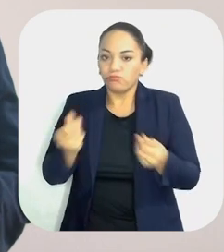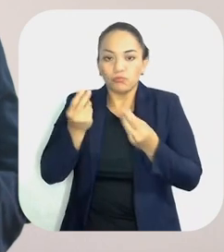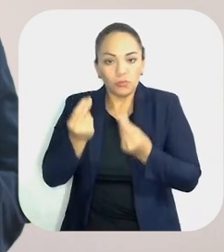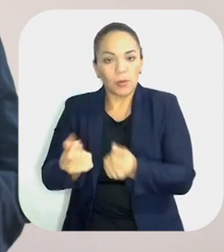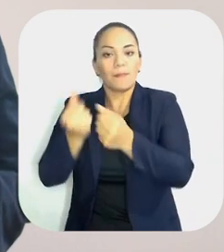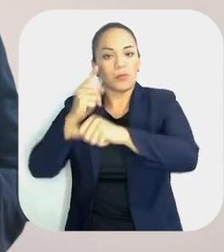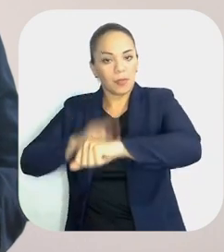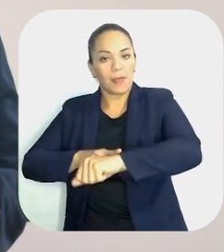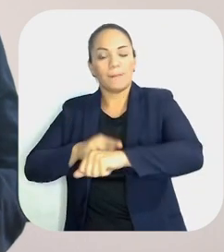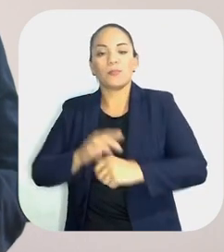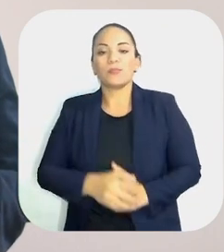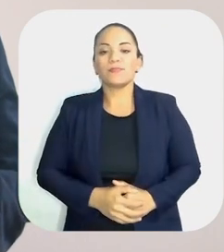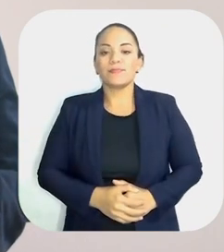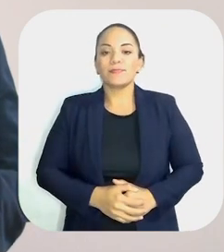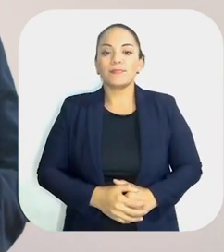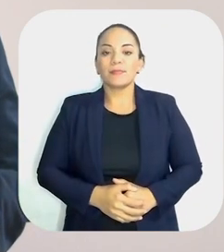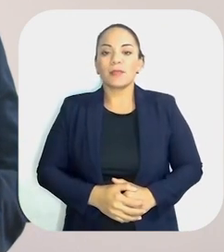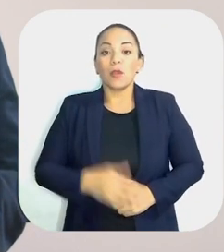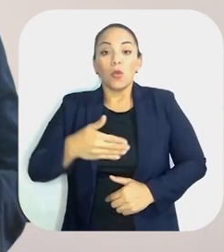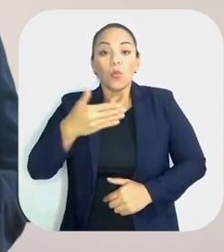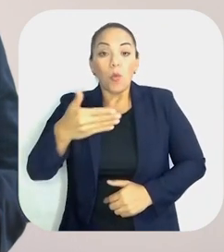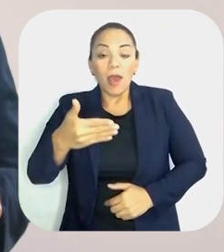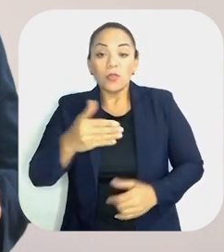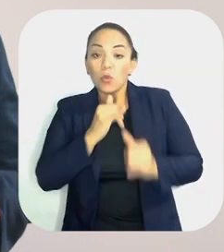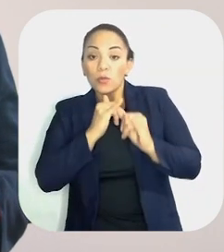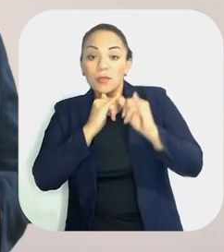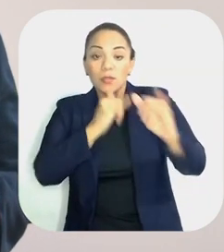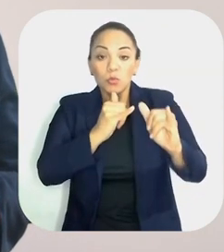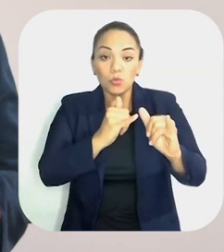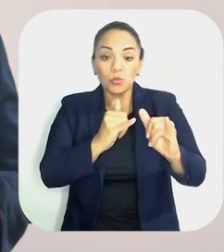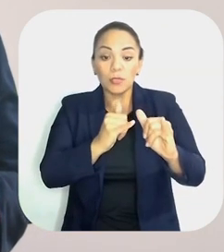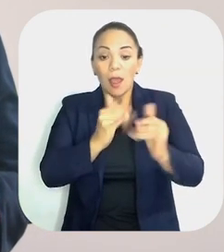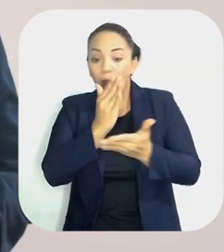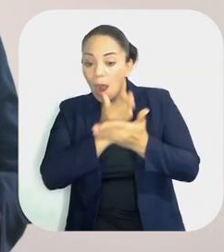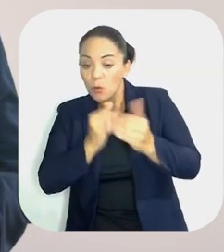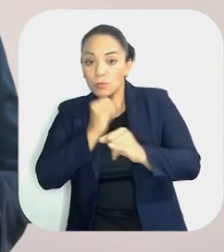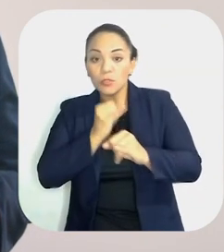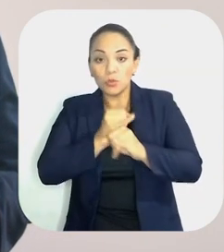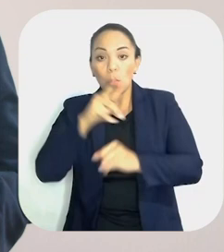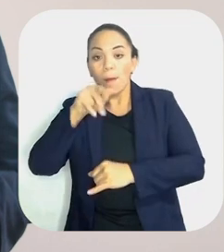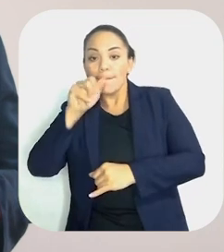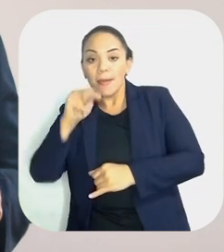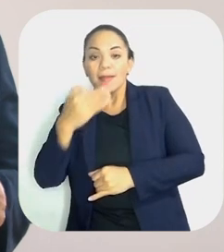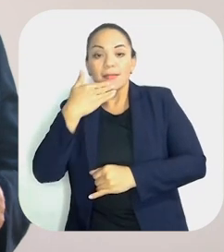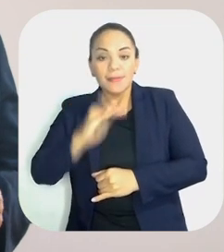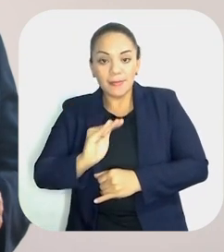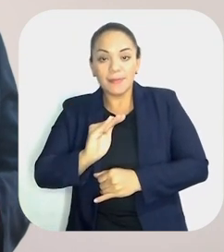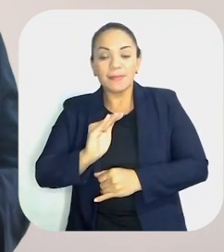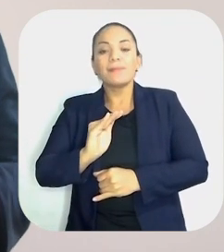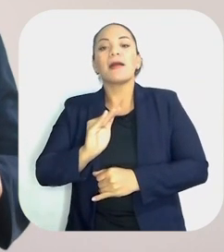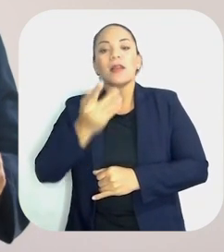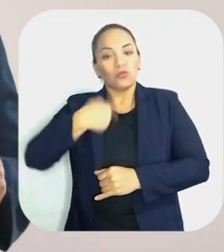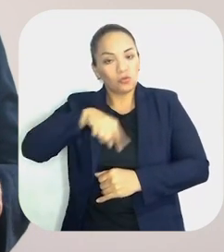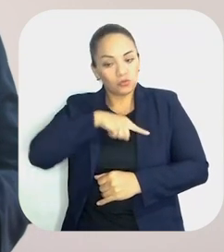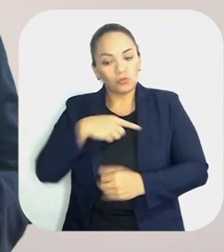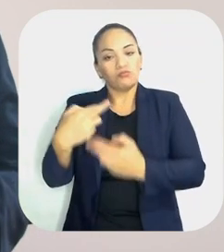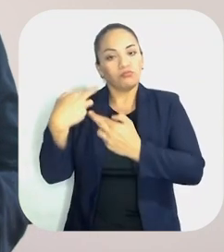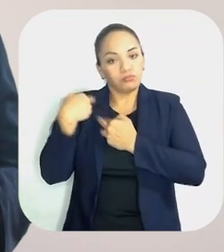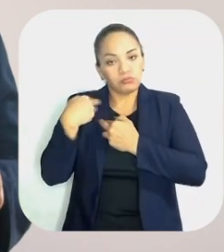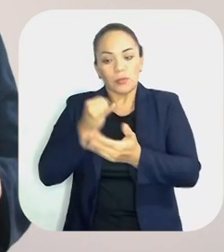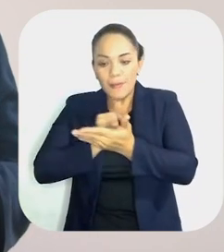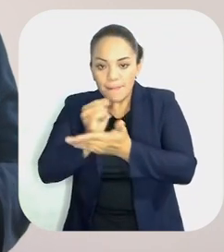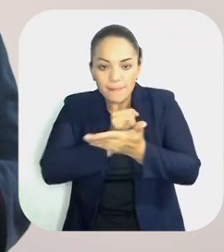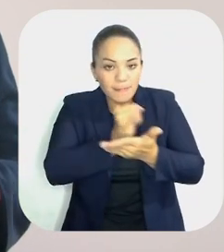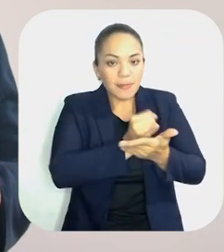tiempo y forma. En los casos que se ha presentado una denuncia por algún actuar institucional incorrecto, se ha llevado a